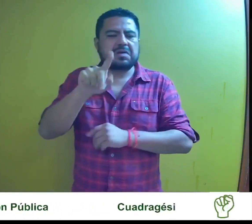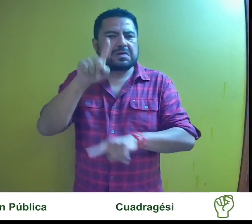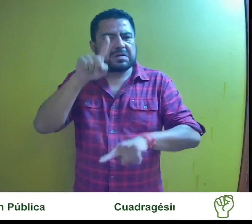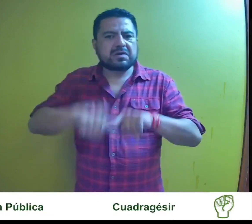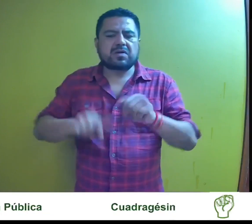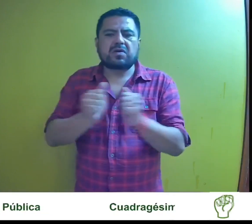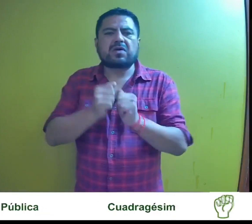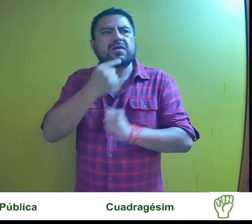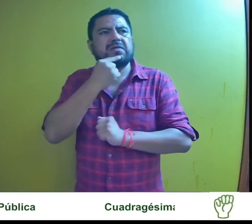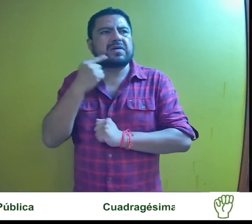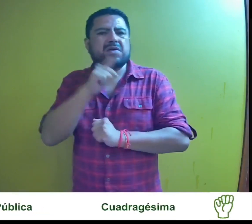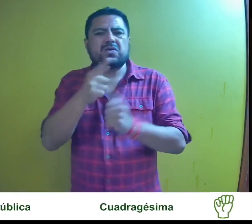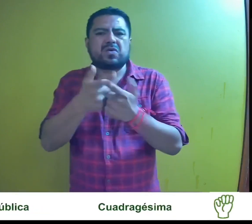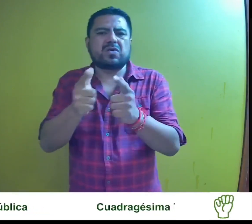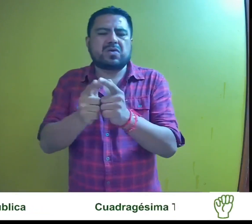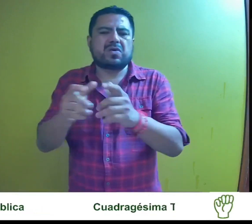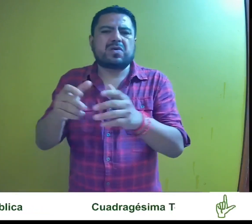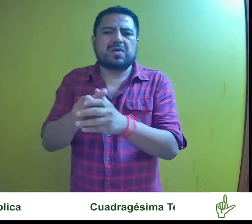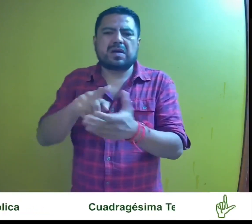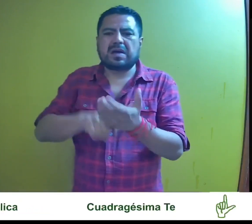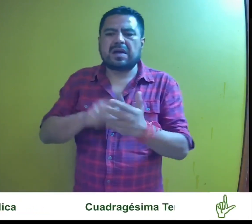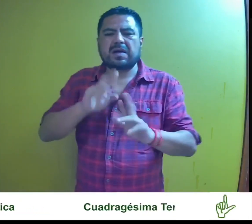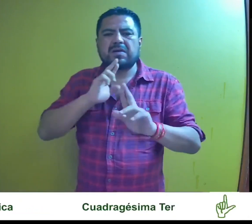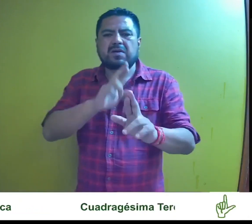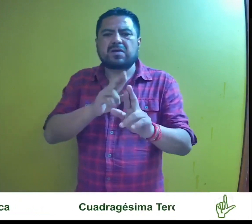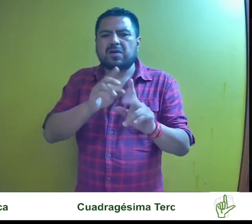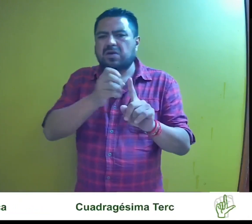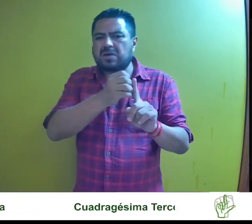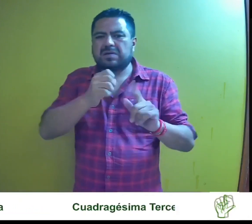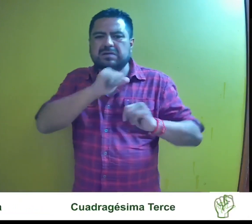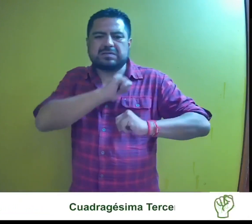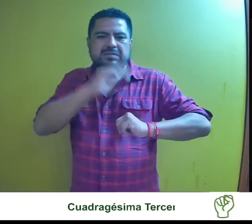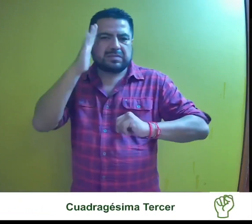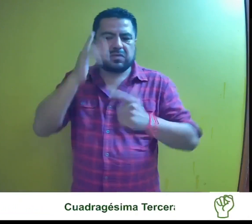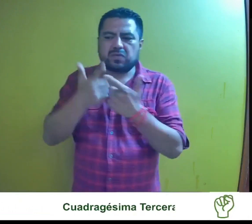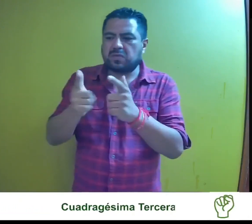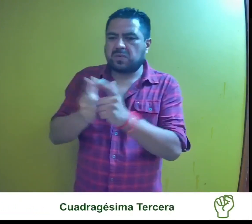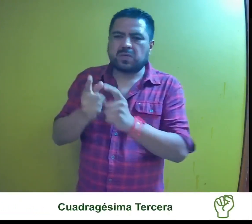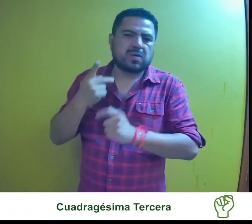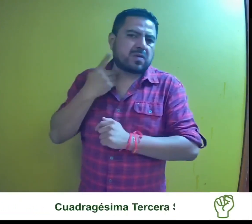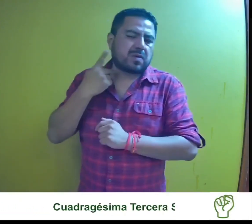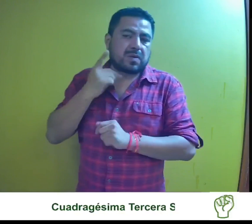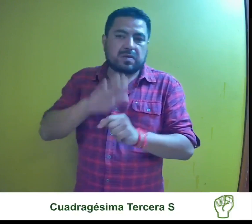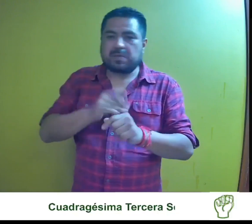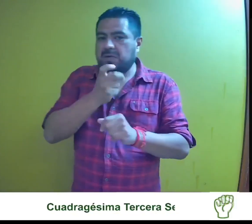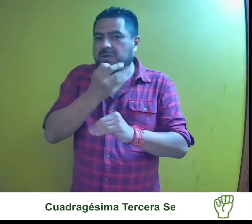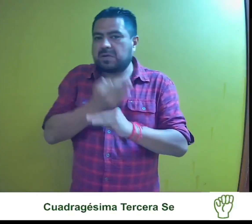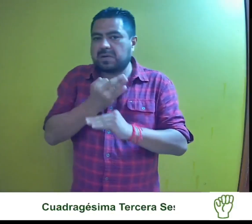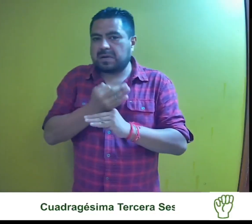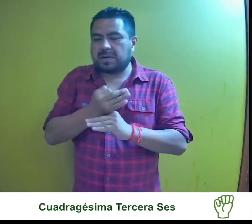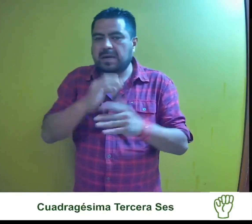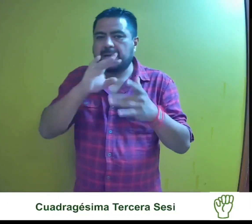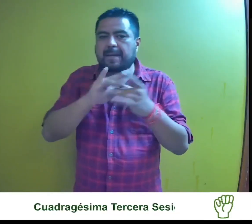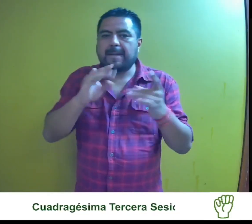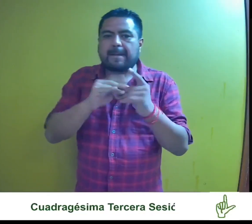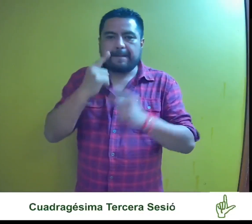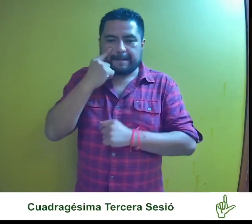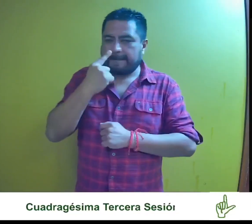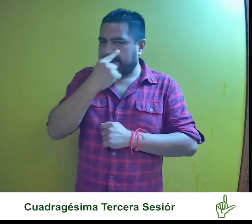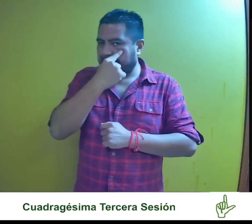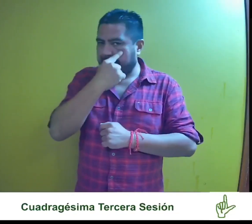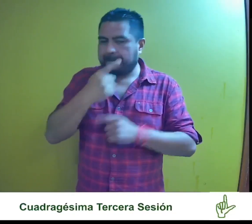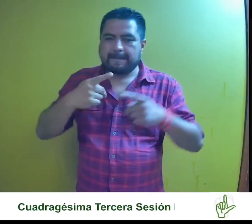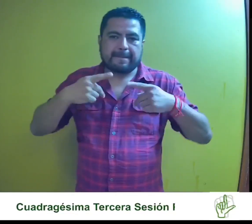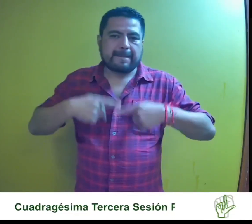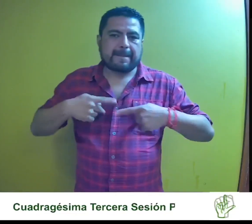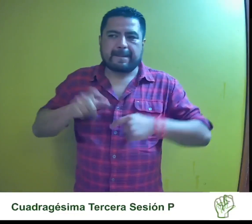que el medio de impugnación partidista se sustancie y resuelva por el órgano intrapartidario. Lo anterior, en virtud de que la pretensión del quejoso